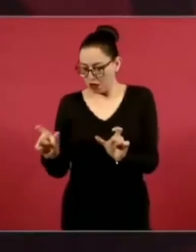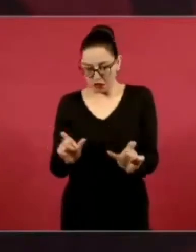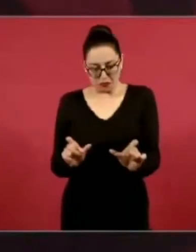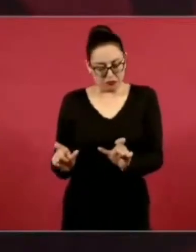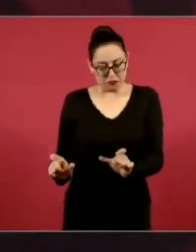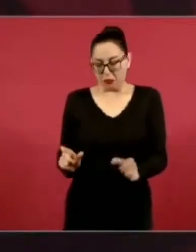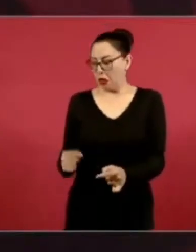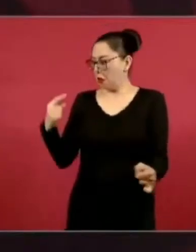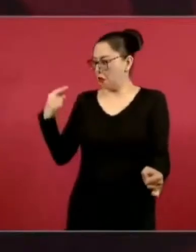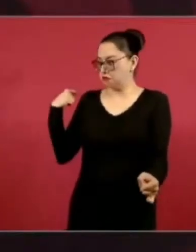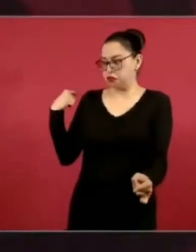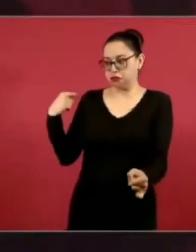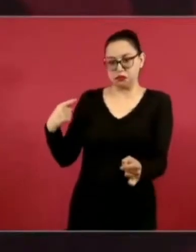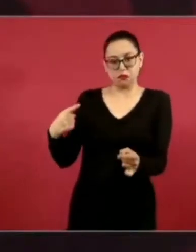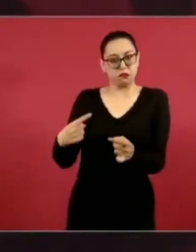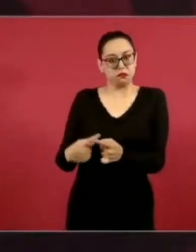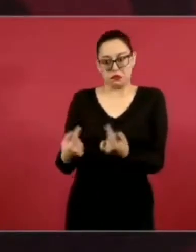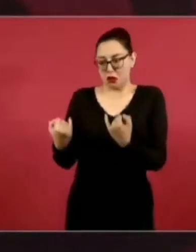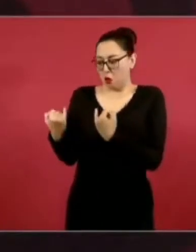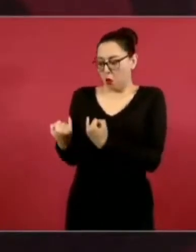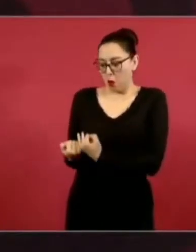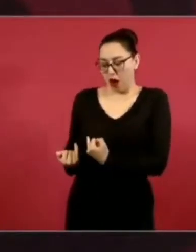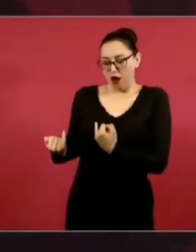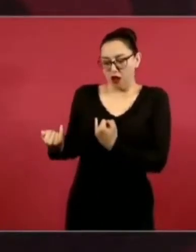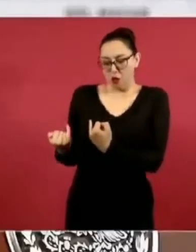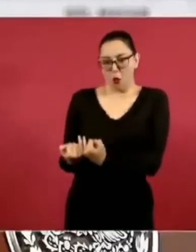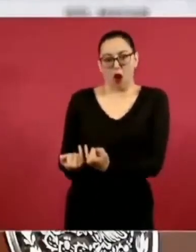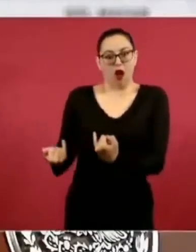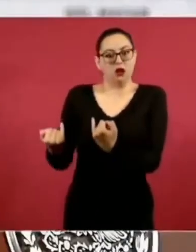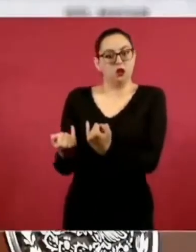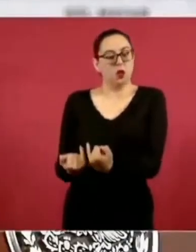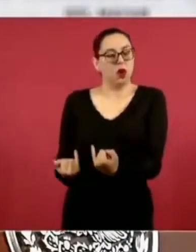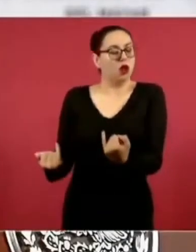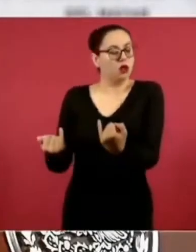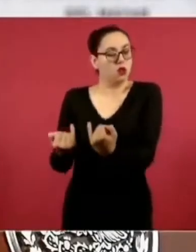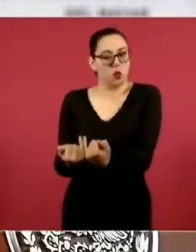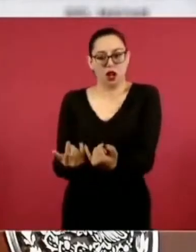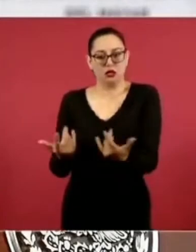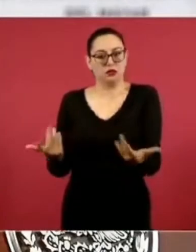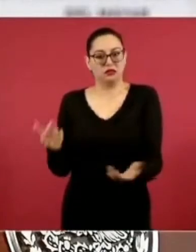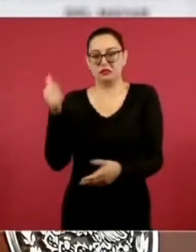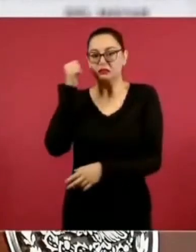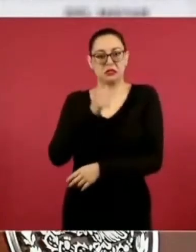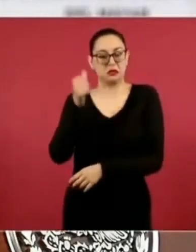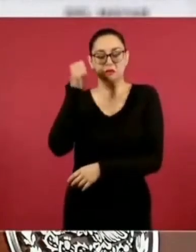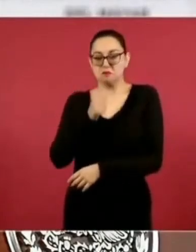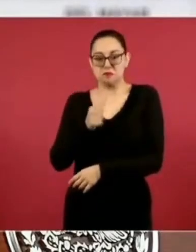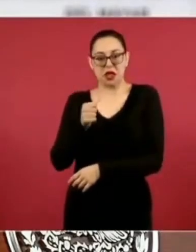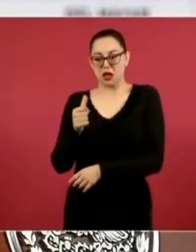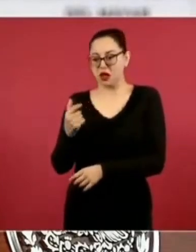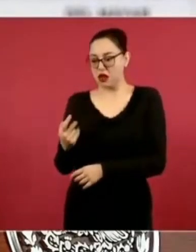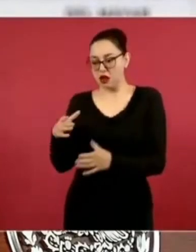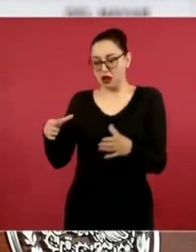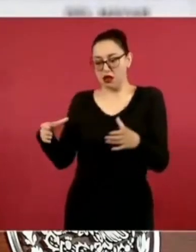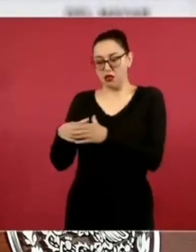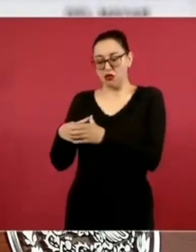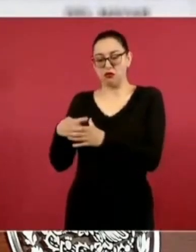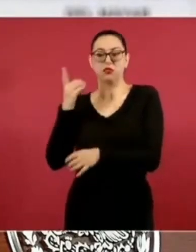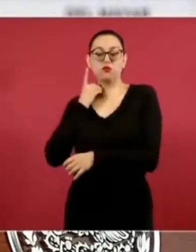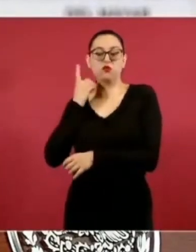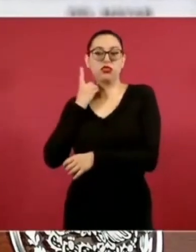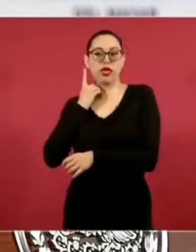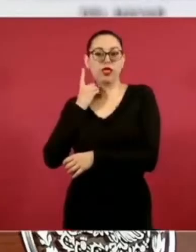reparto de los diputados plurinominales. Ahora salen